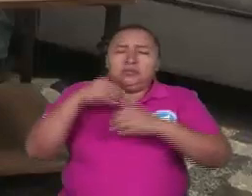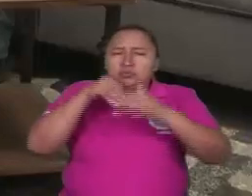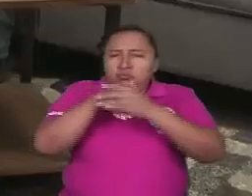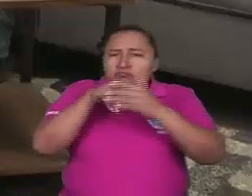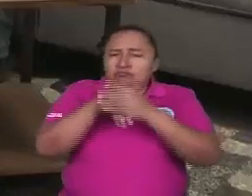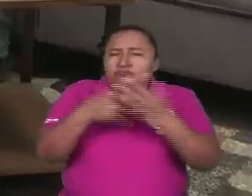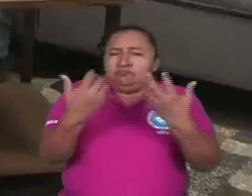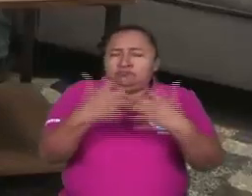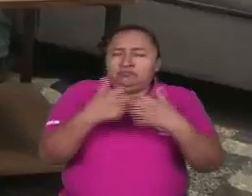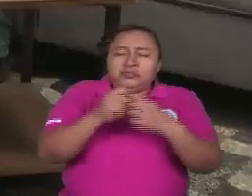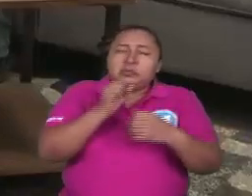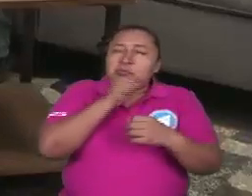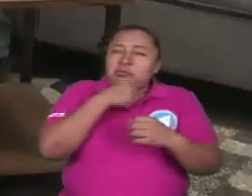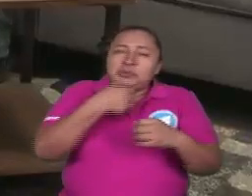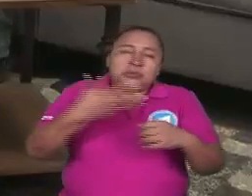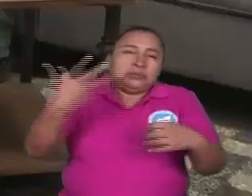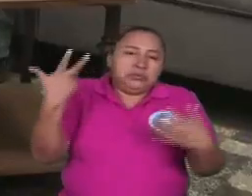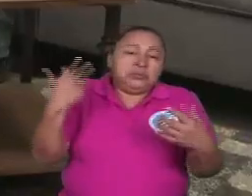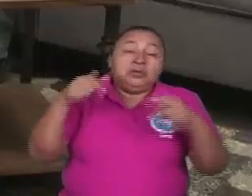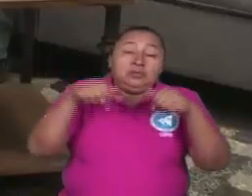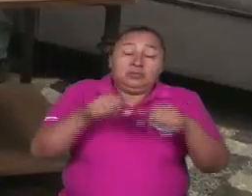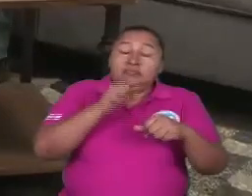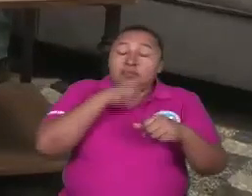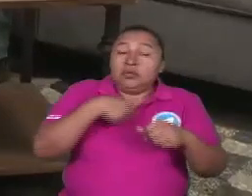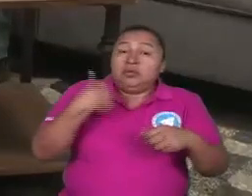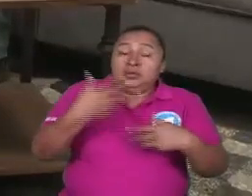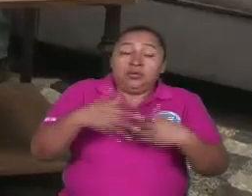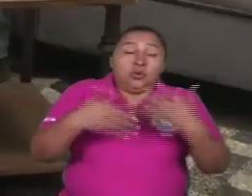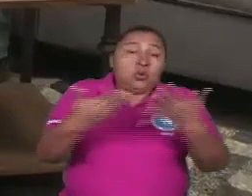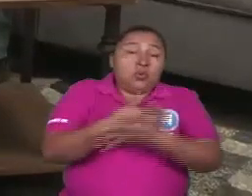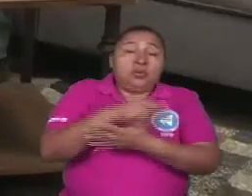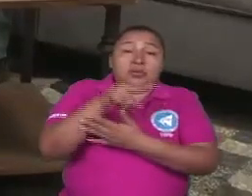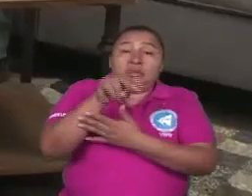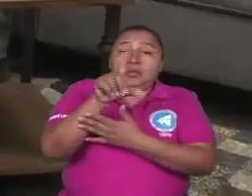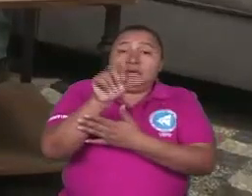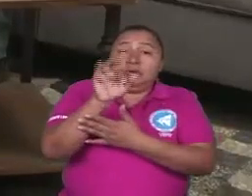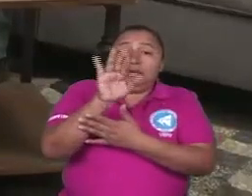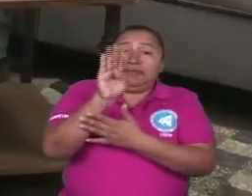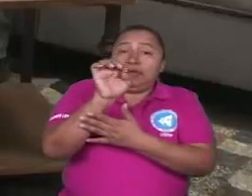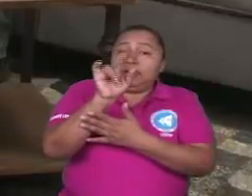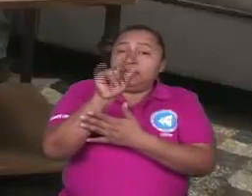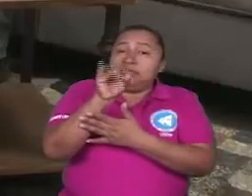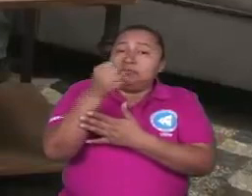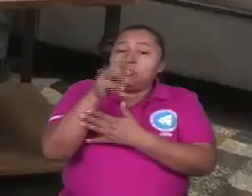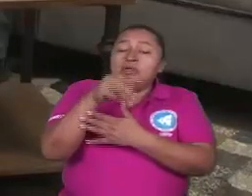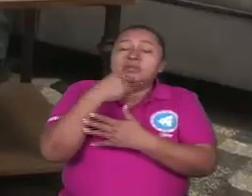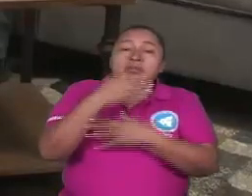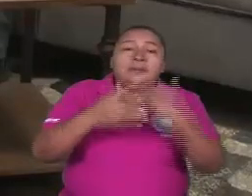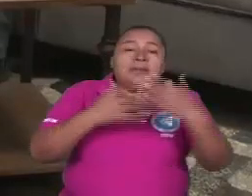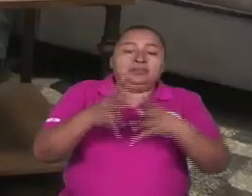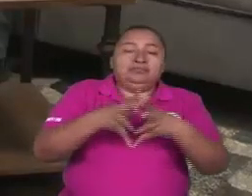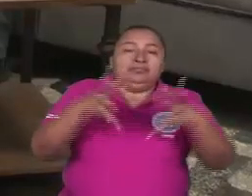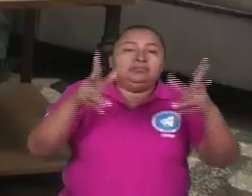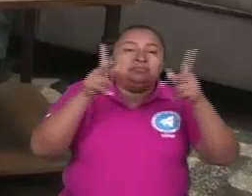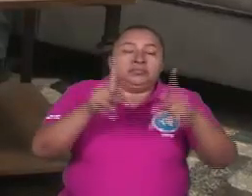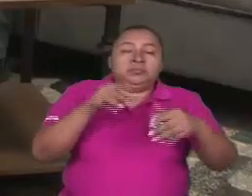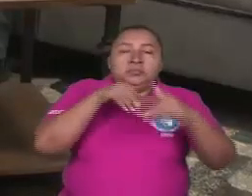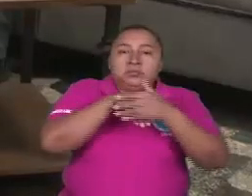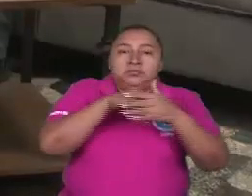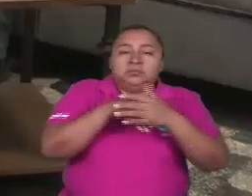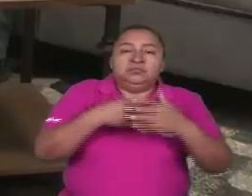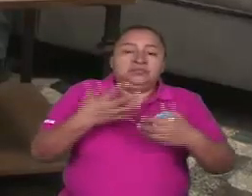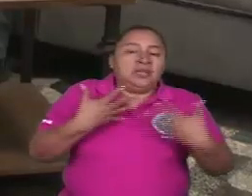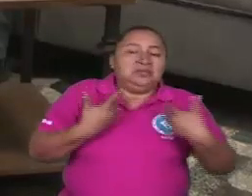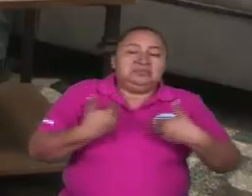industrial son viejos y estos han sido con el neuralismo se ha deudizado más este ejército de reserva industrial que es